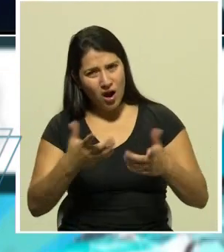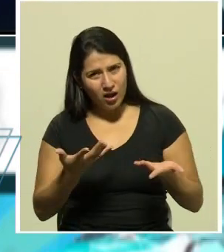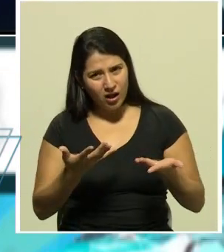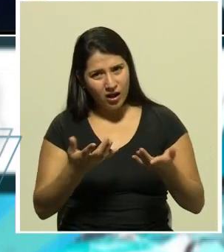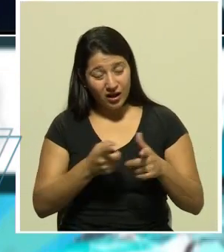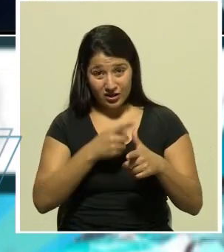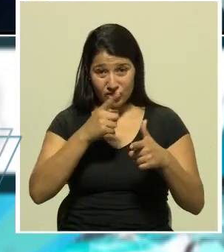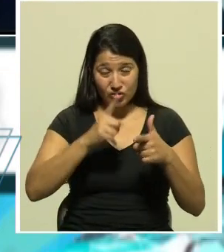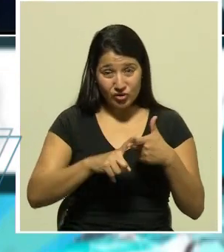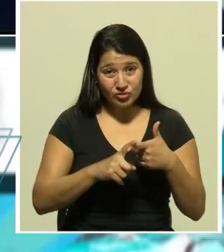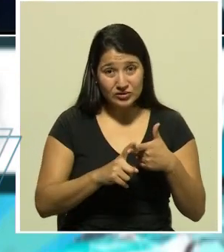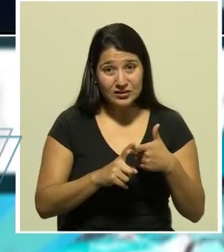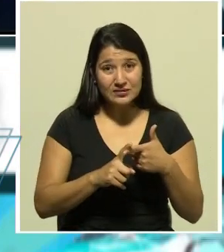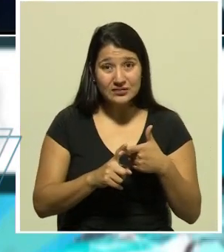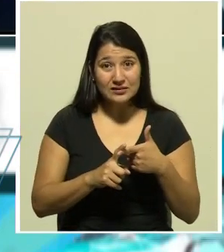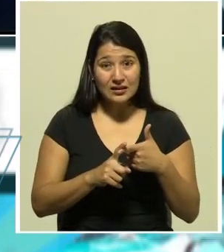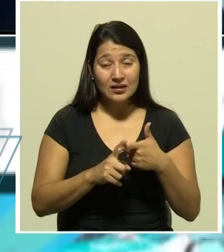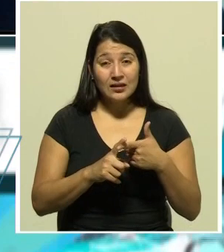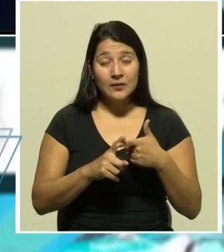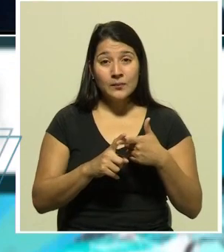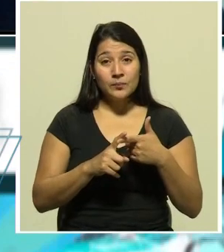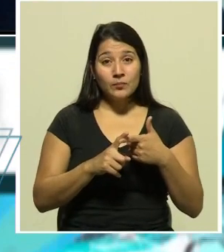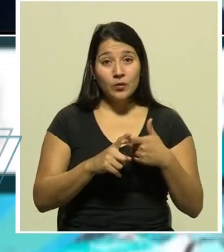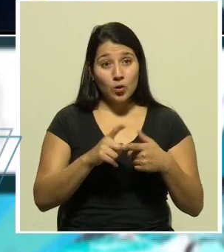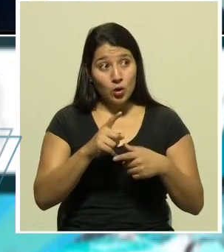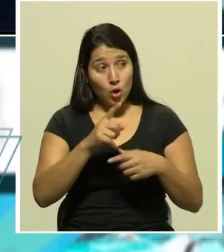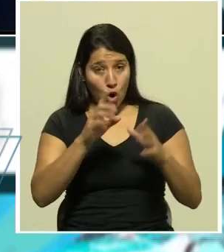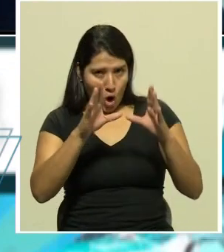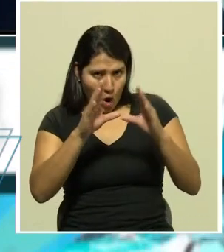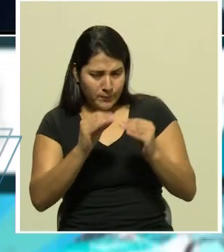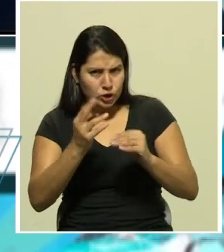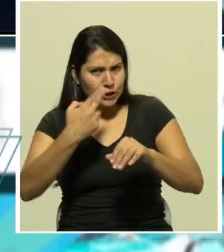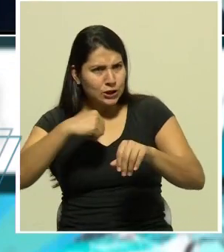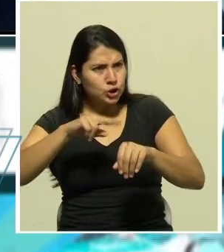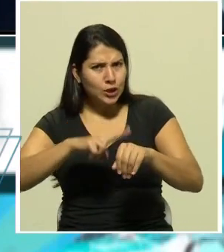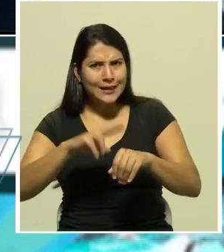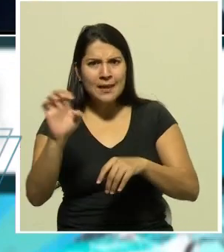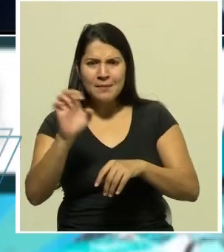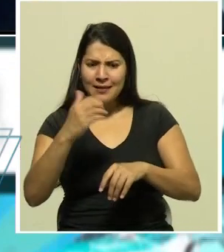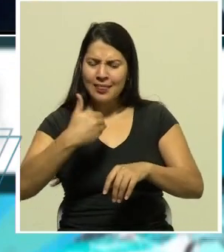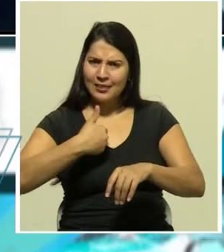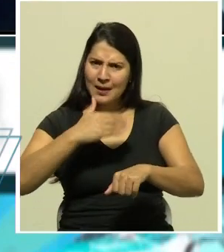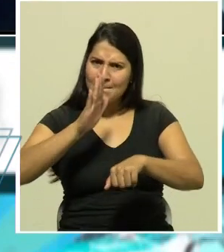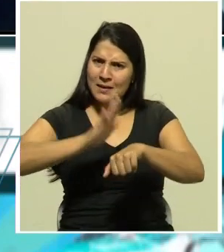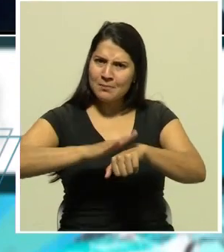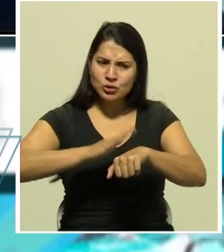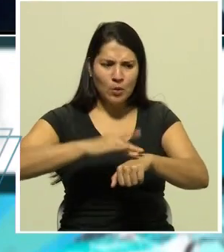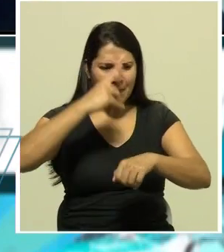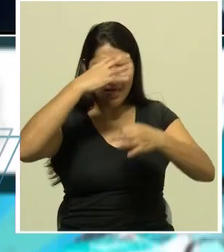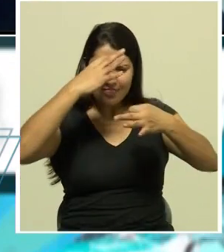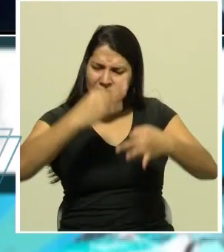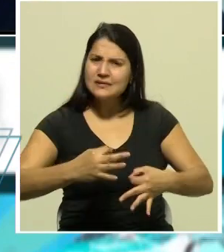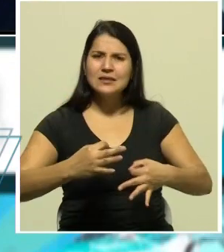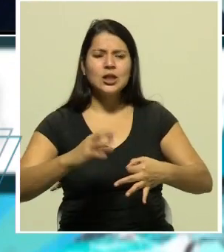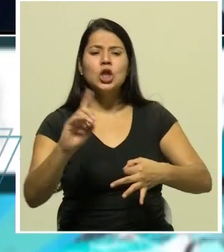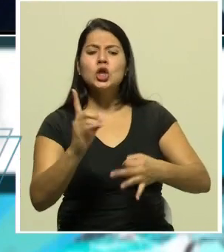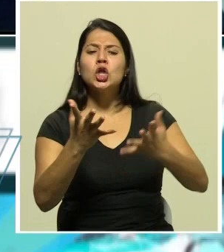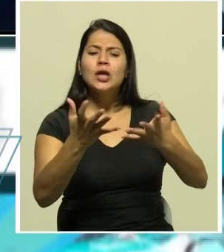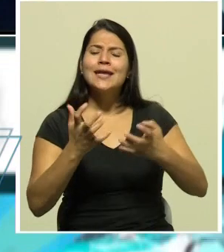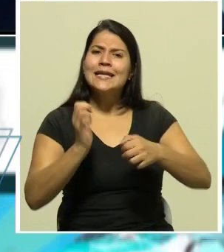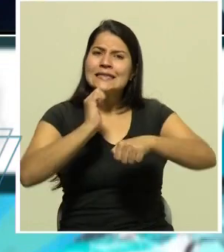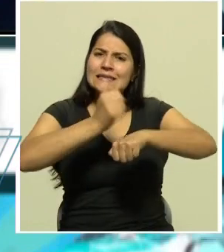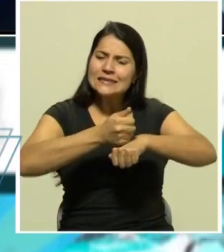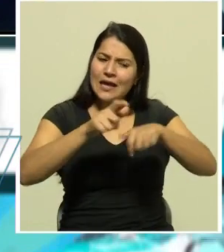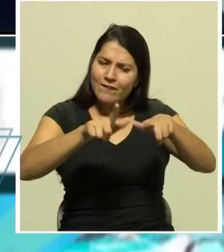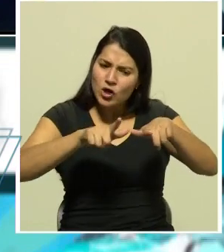independientemente de las formas y decir aquí se va a poner de acuerdo al análisis